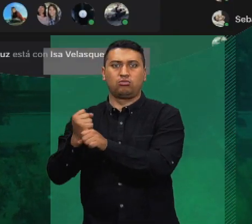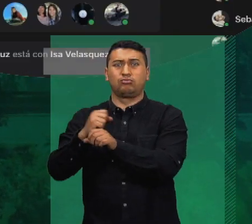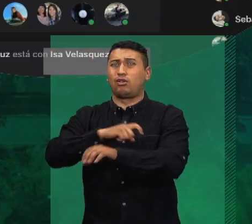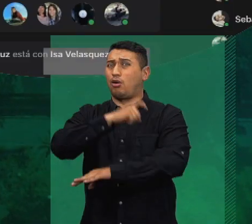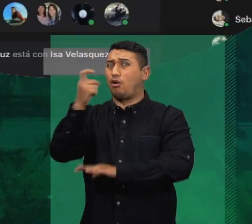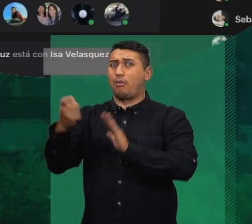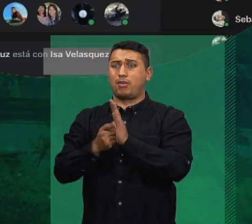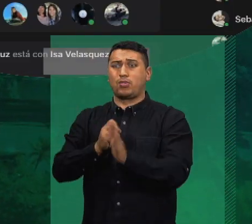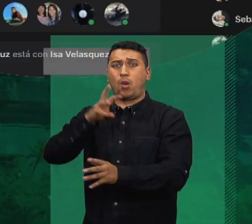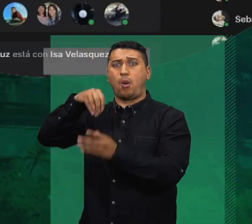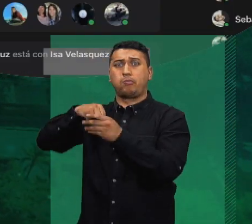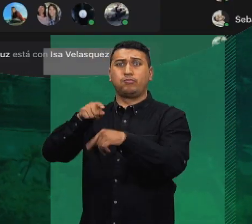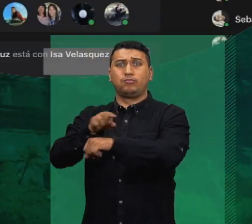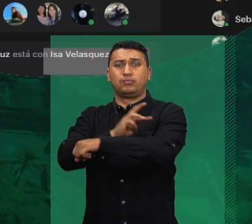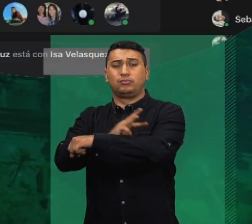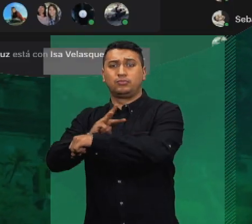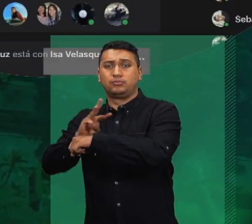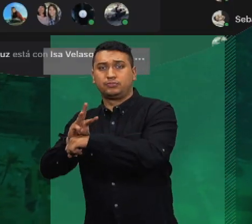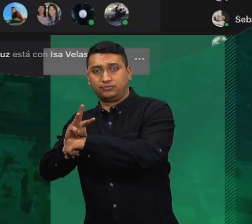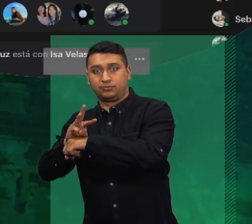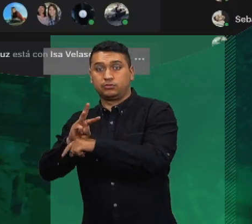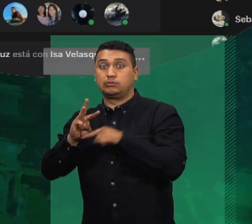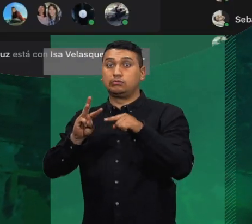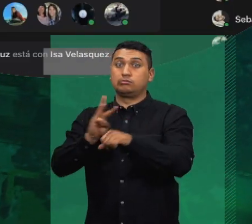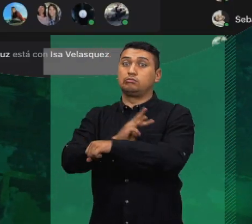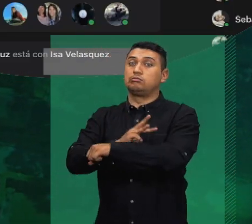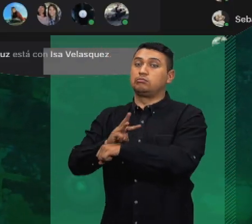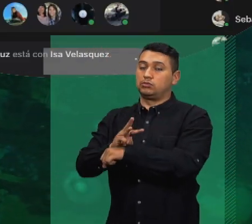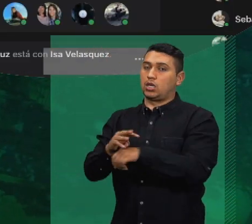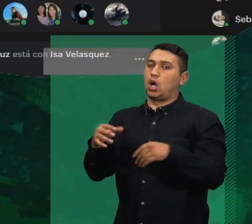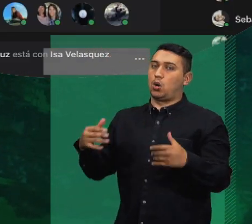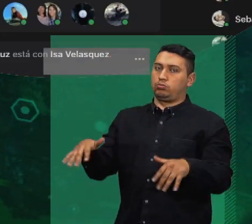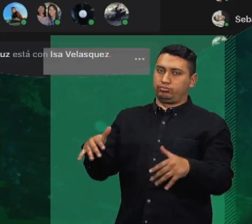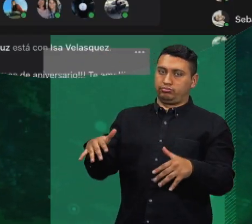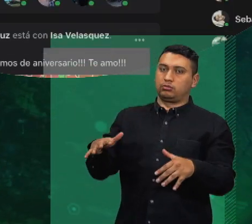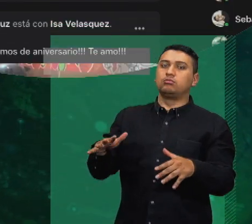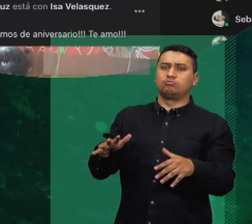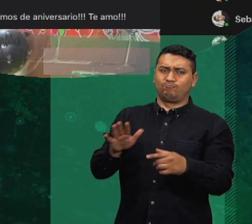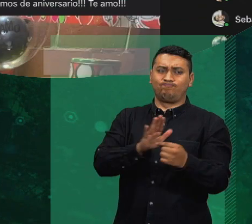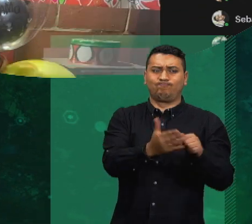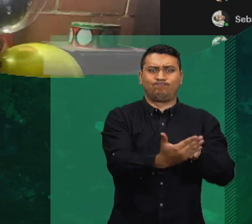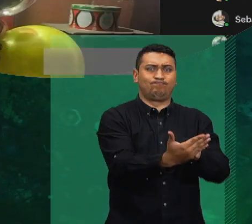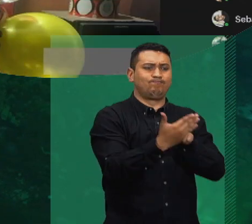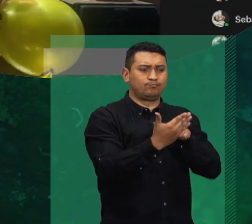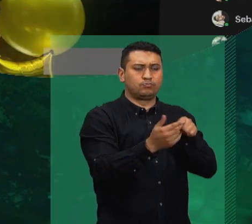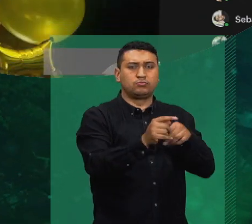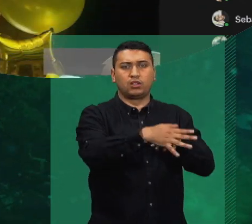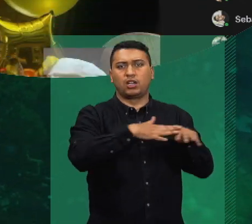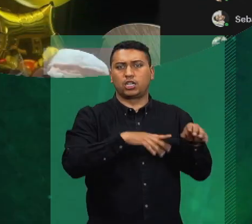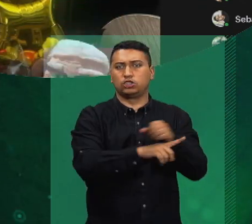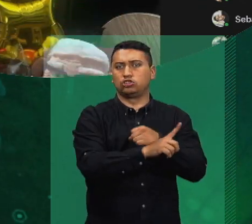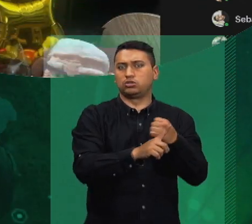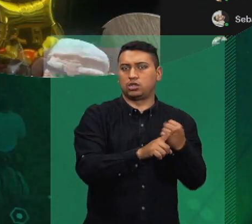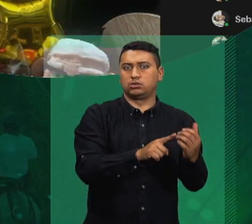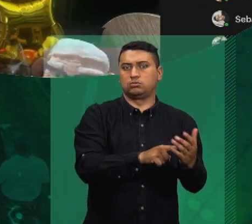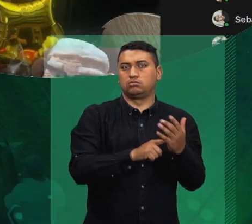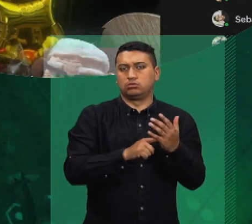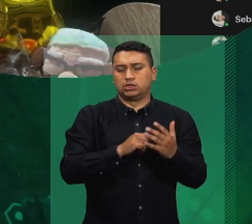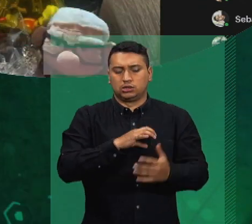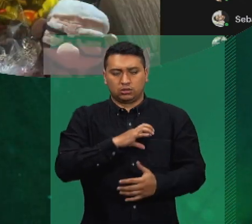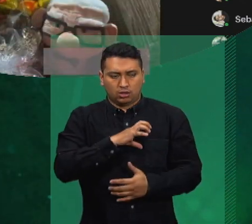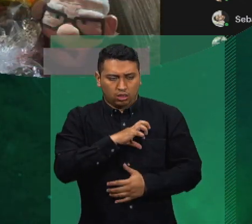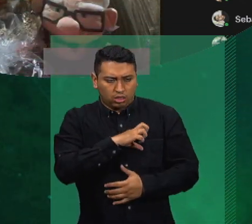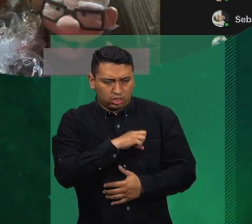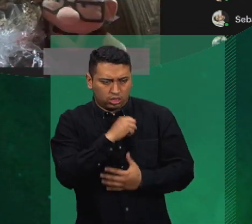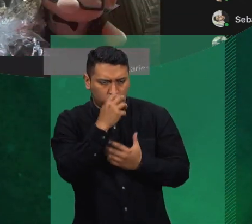de Internet, pues los sesgos que hay en Internet empeoran, ¿no? De por sí las redes sociales nos hacen sentir más tristes, nos hacen sentir mal, porque todo el tiempo